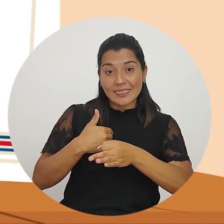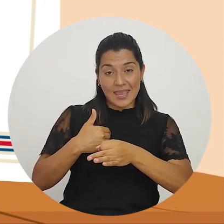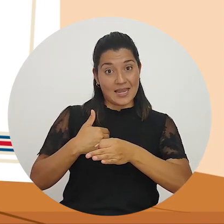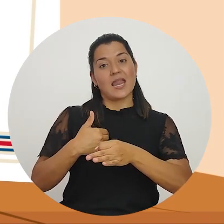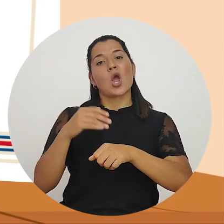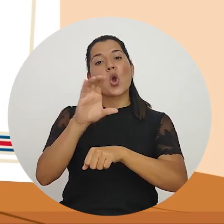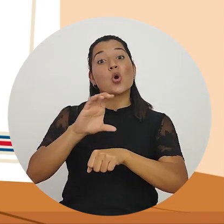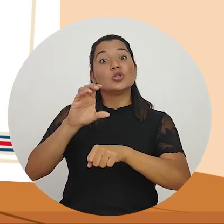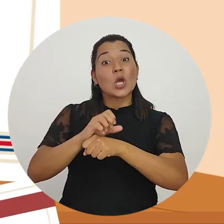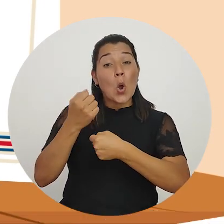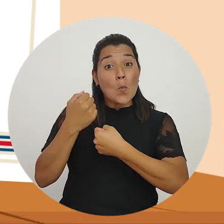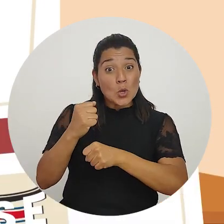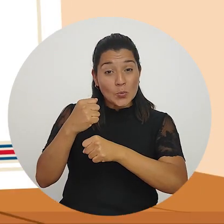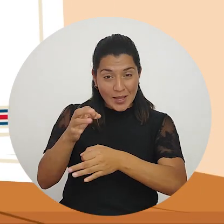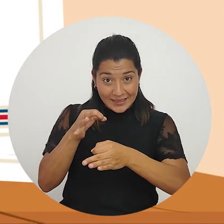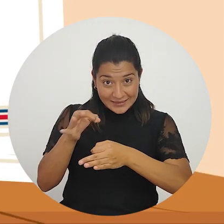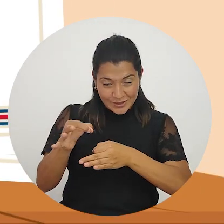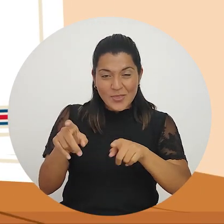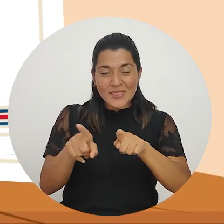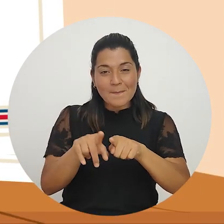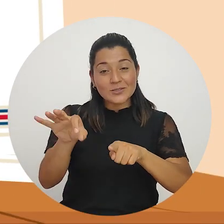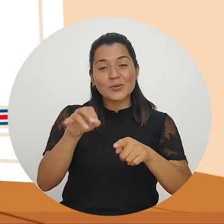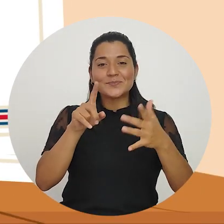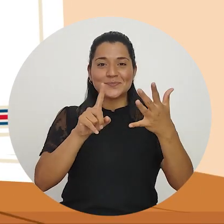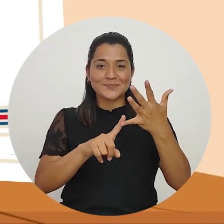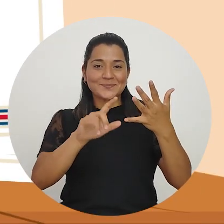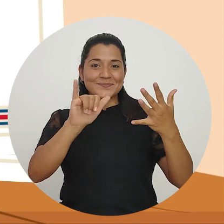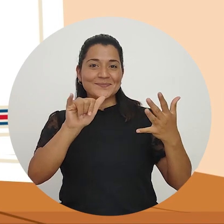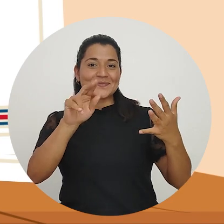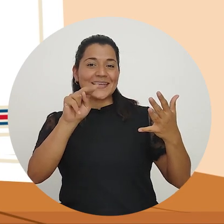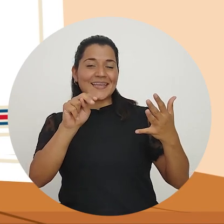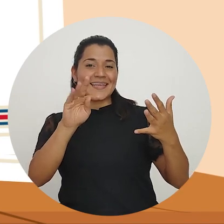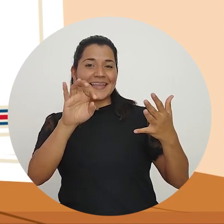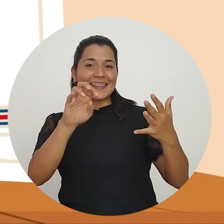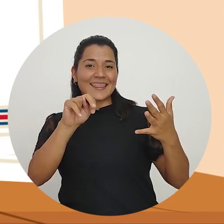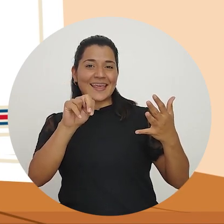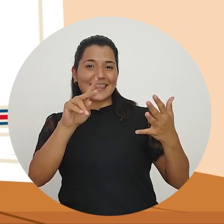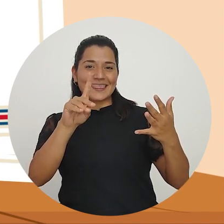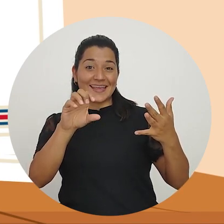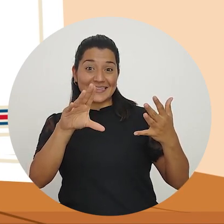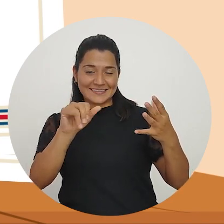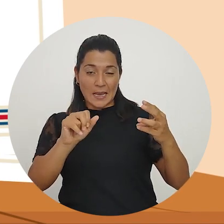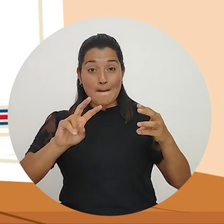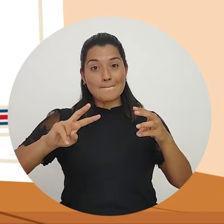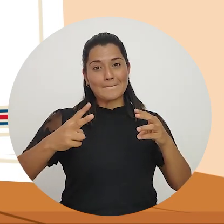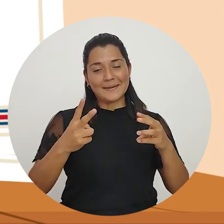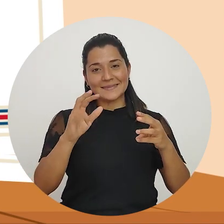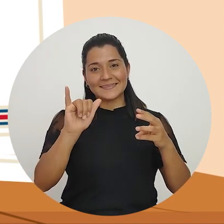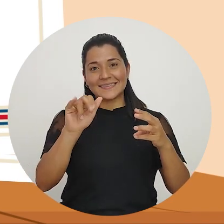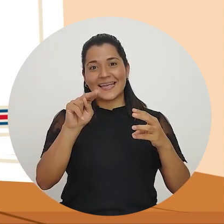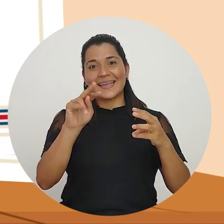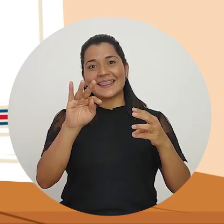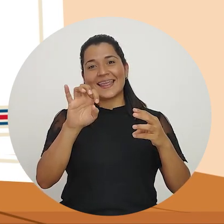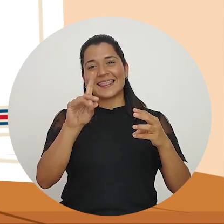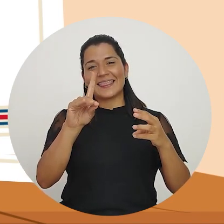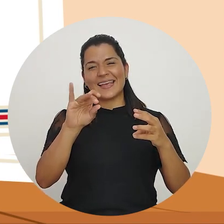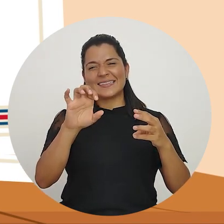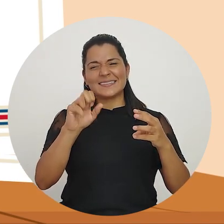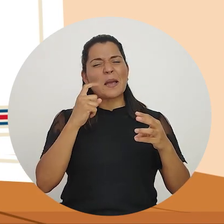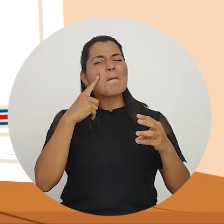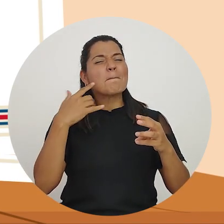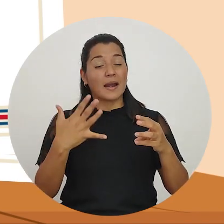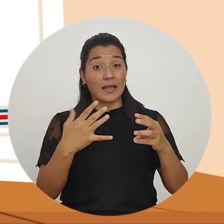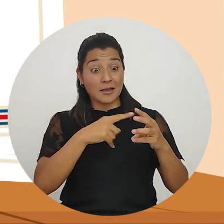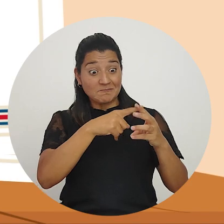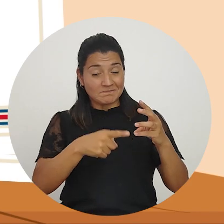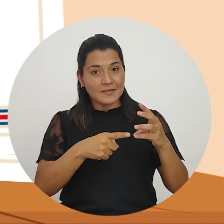caso de algunos pocos distritos que tienen un consejo municipal de distrito, también elegimos a la intendencia y viceintendencia. Todas